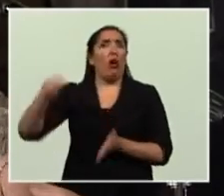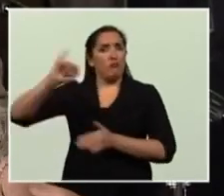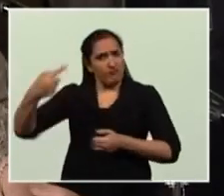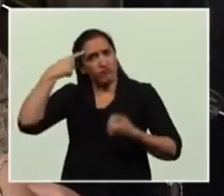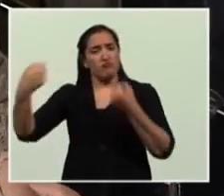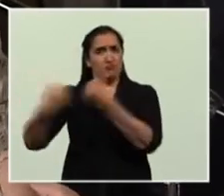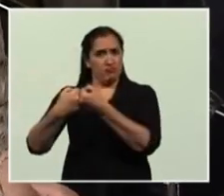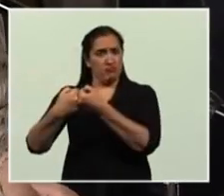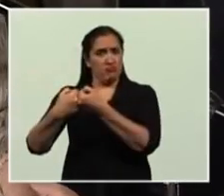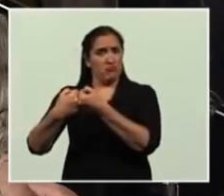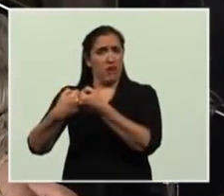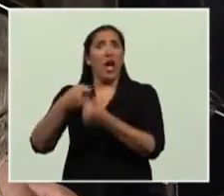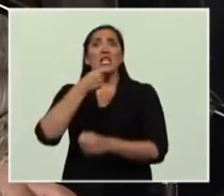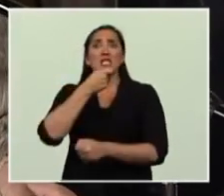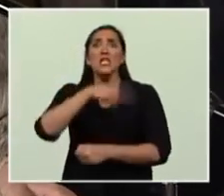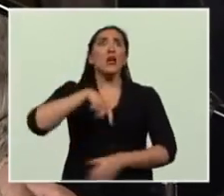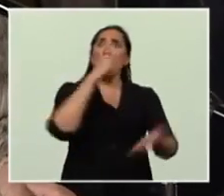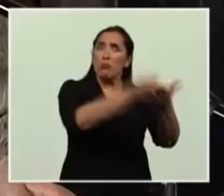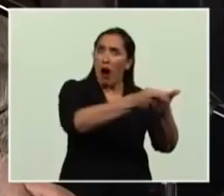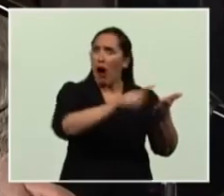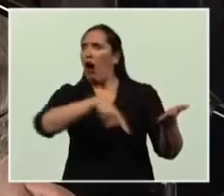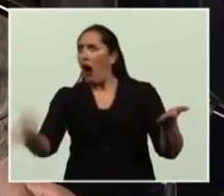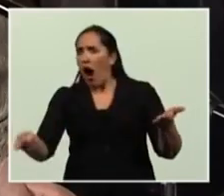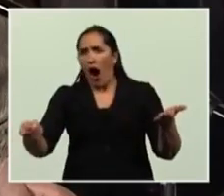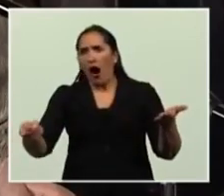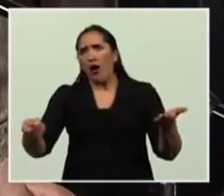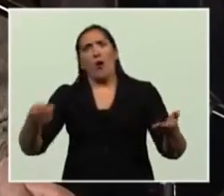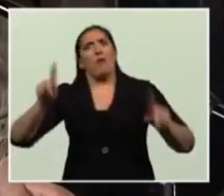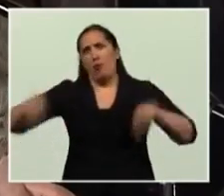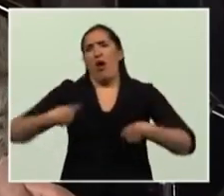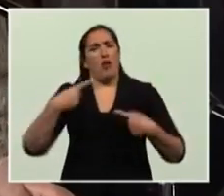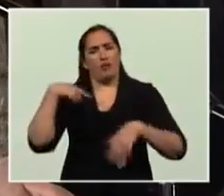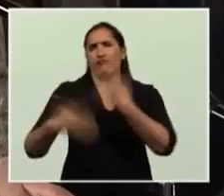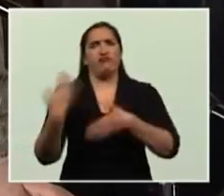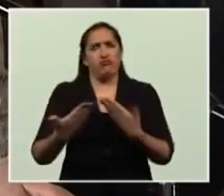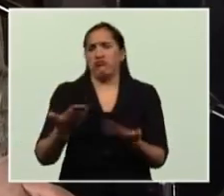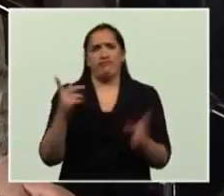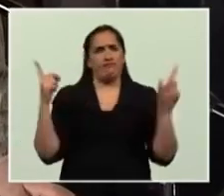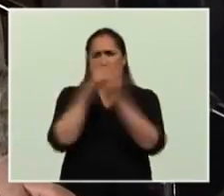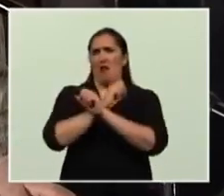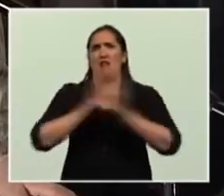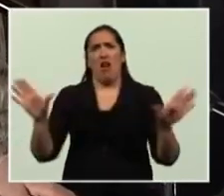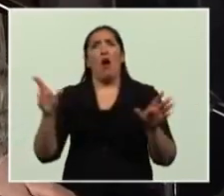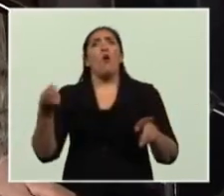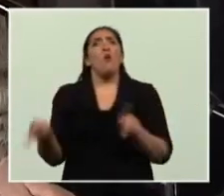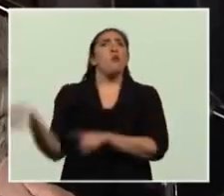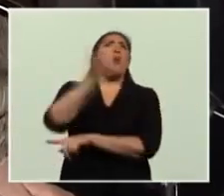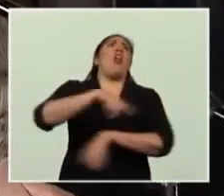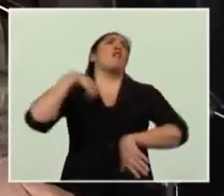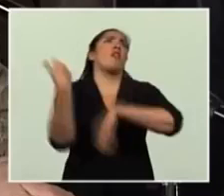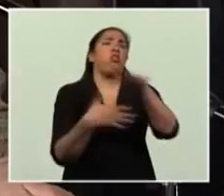seguramente habría planteos y también seguramente volveríamos como una bola de nieve al mismo lugar